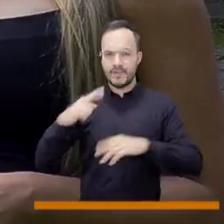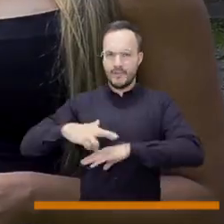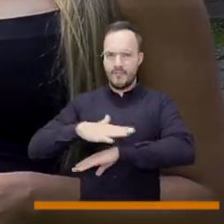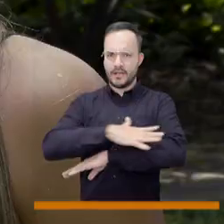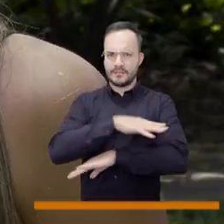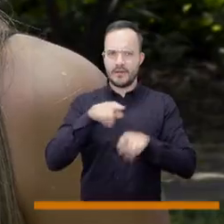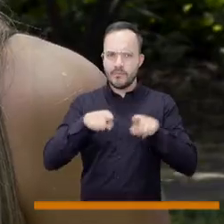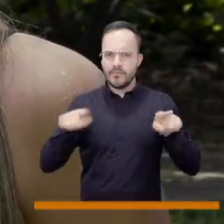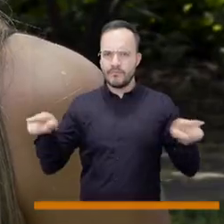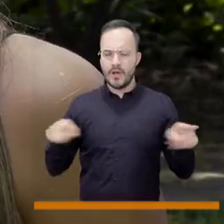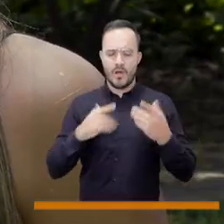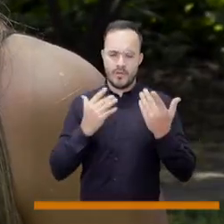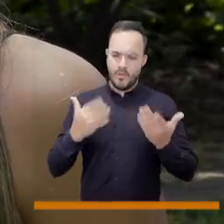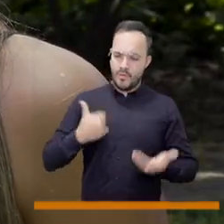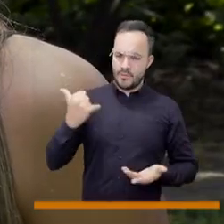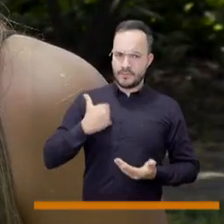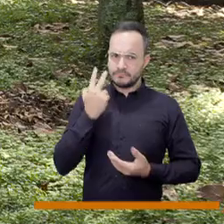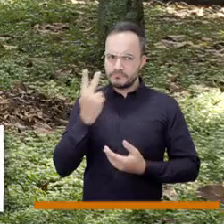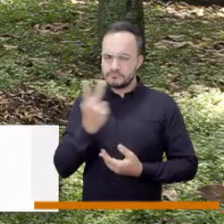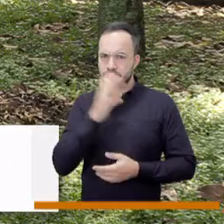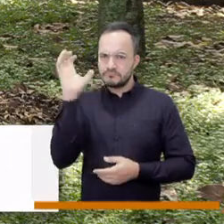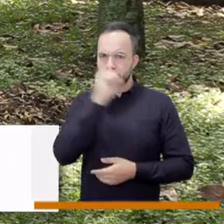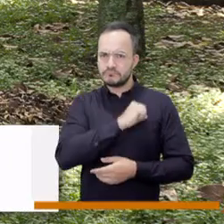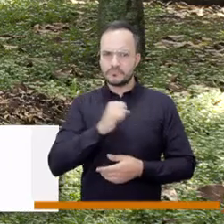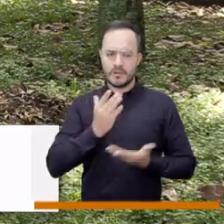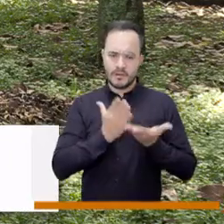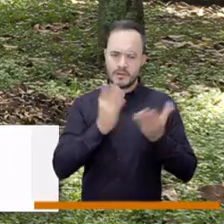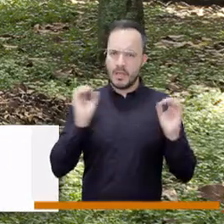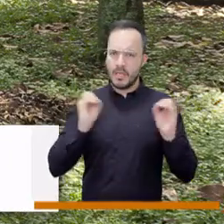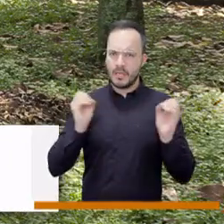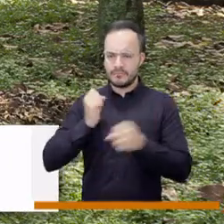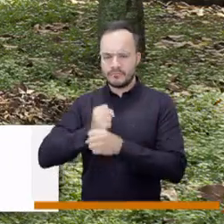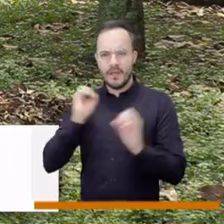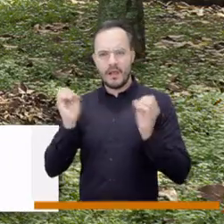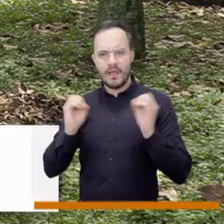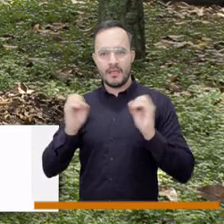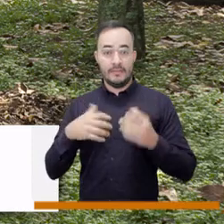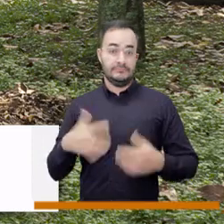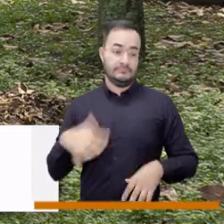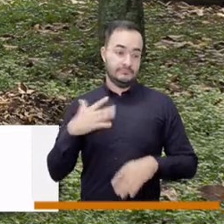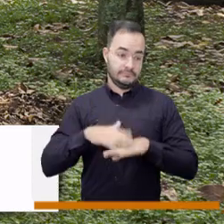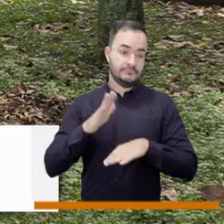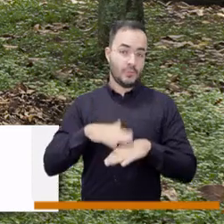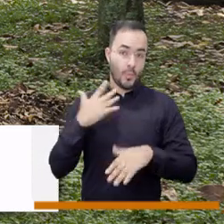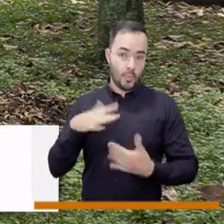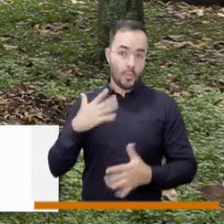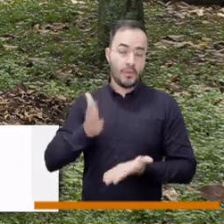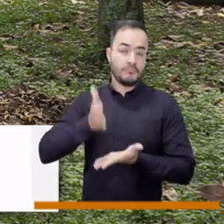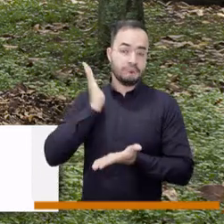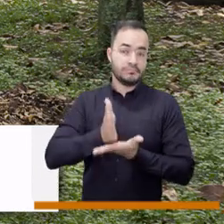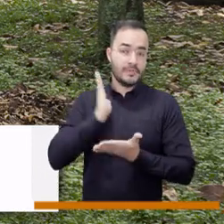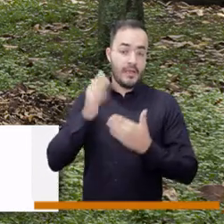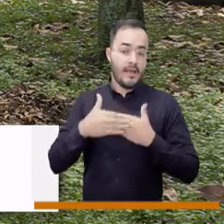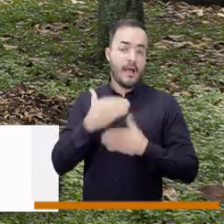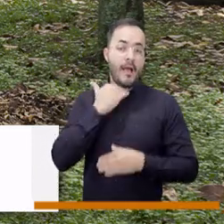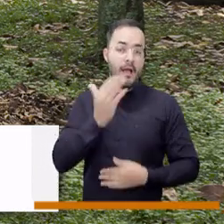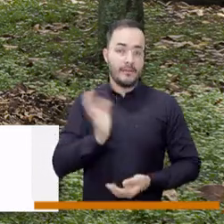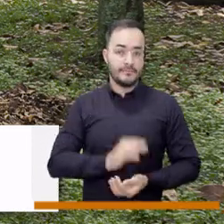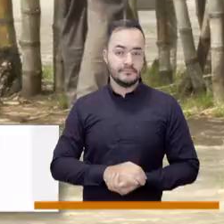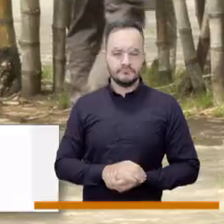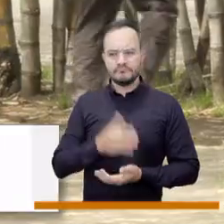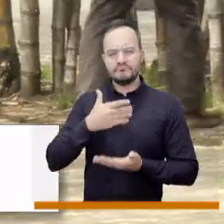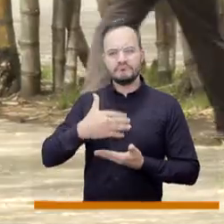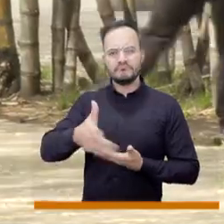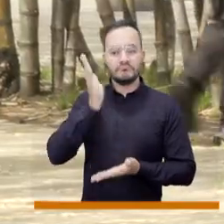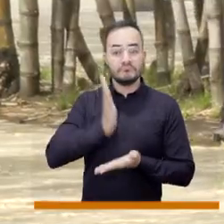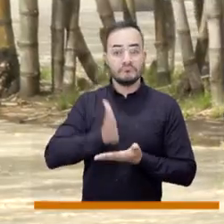tantos jóvenes que no estudian ni trabajan implica un riesgo para esta población. Un riesgo porque en esta ciudad en donde existe tanta